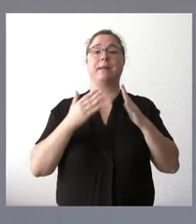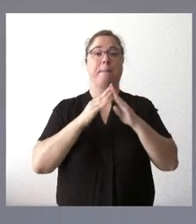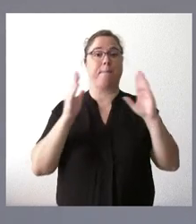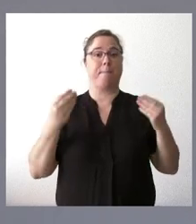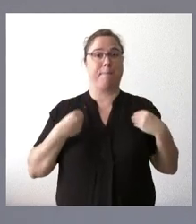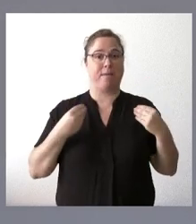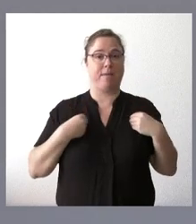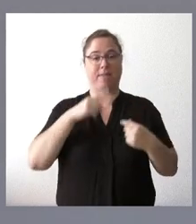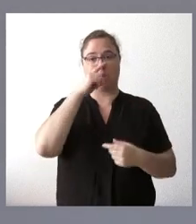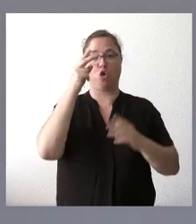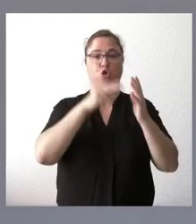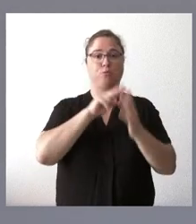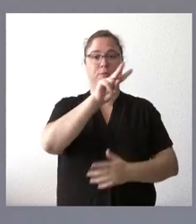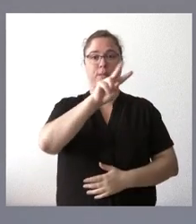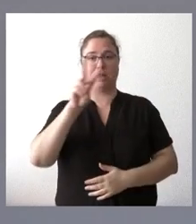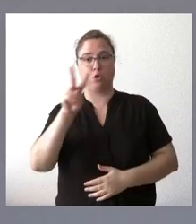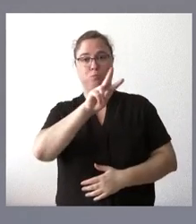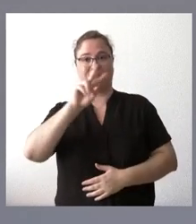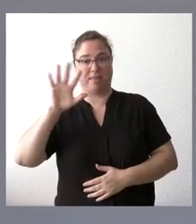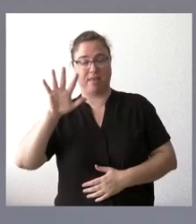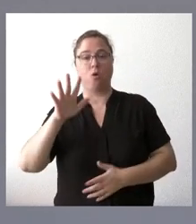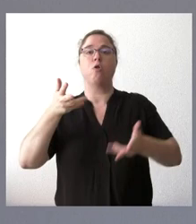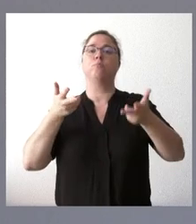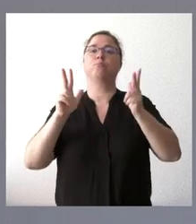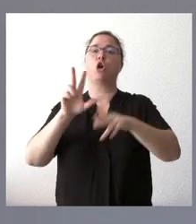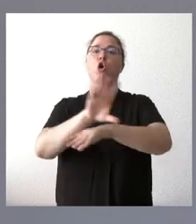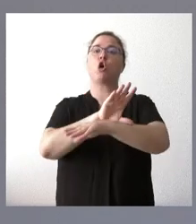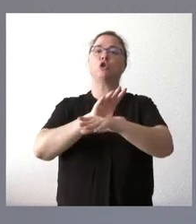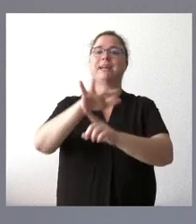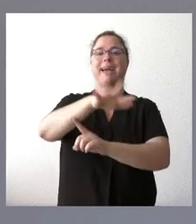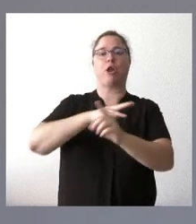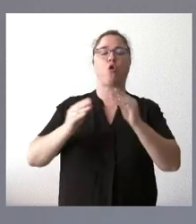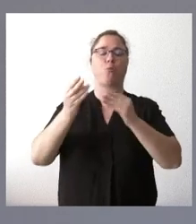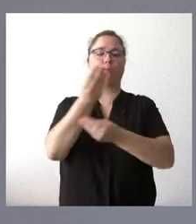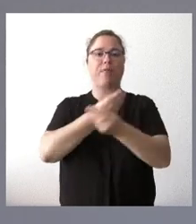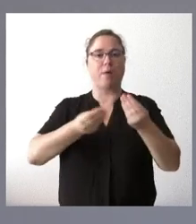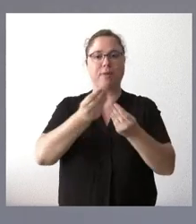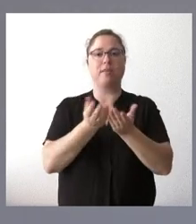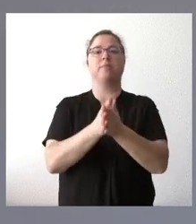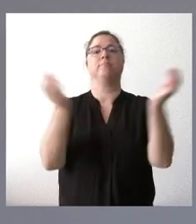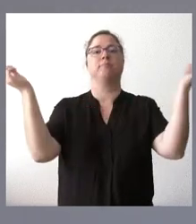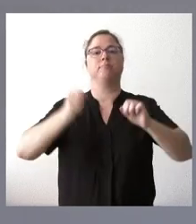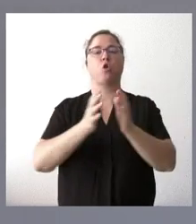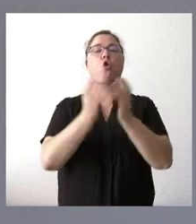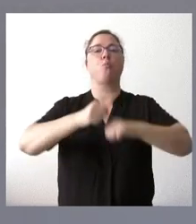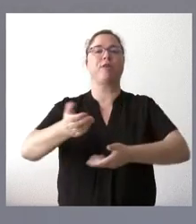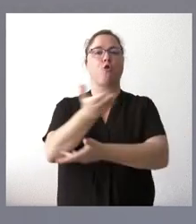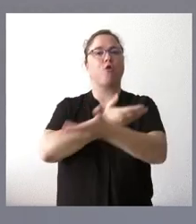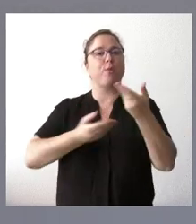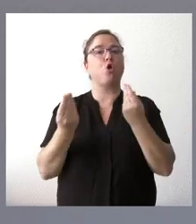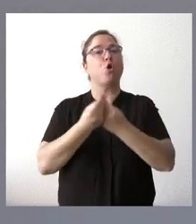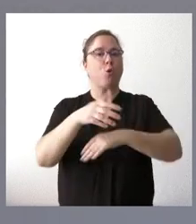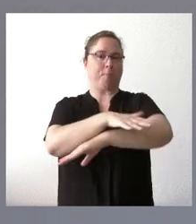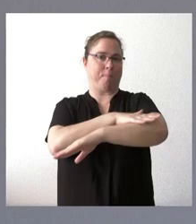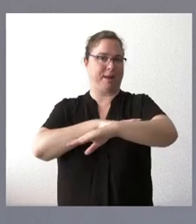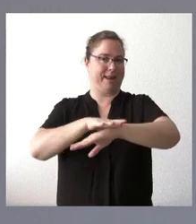2022-2025, autorizar al consejero de Medio Ambiente a la formalización de un convenio de colaboración con el ministerio en relación